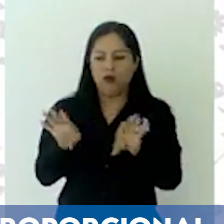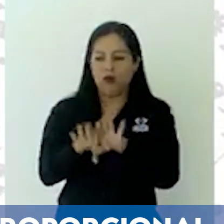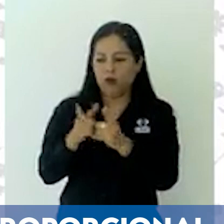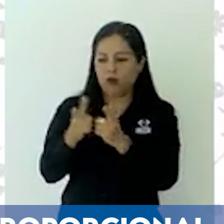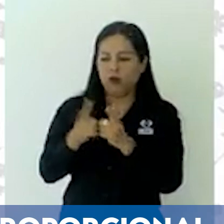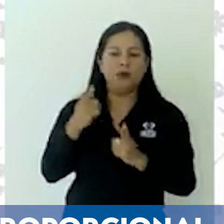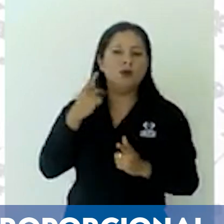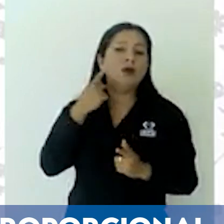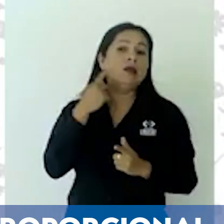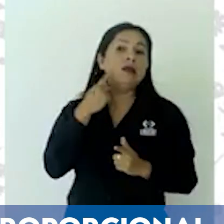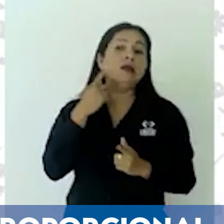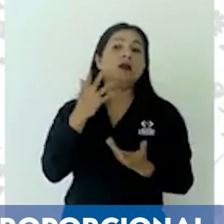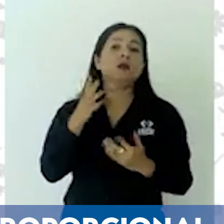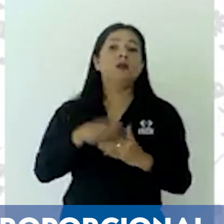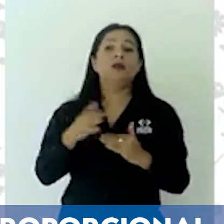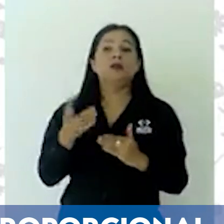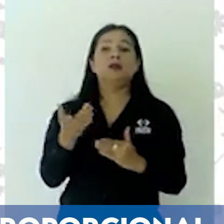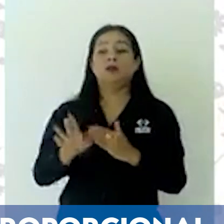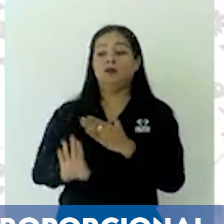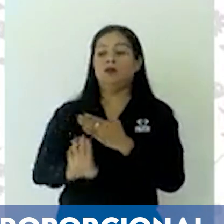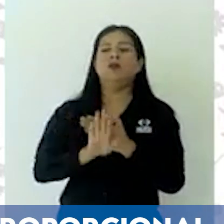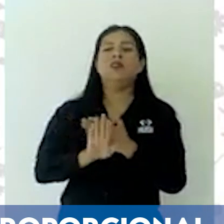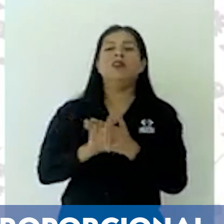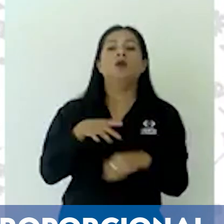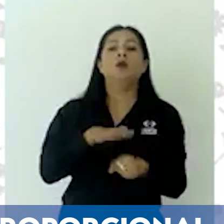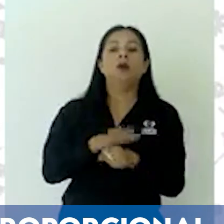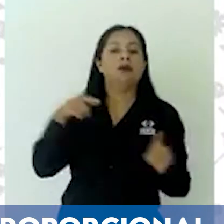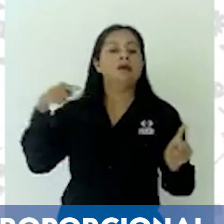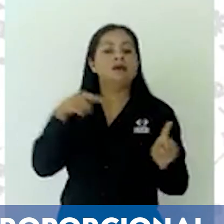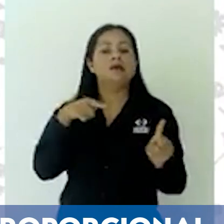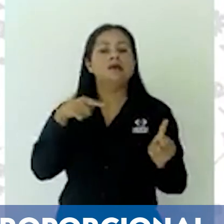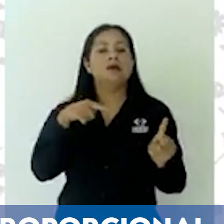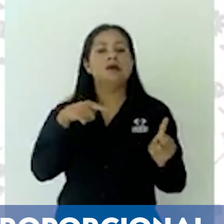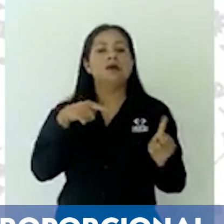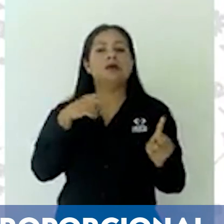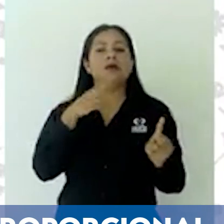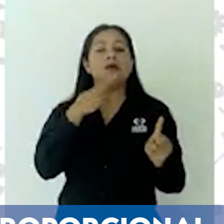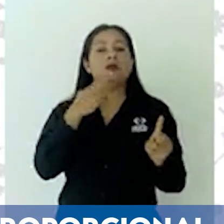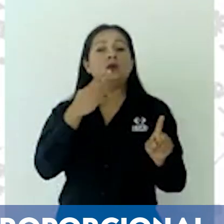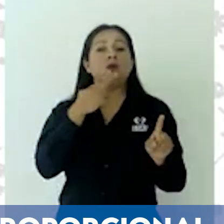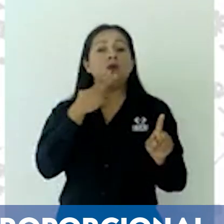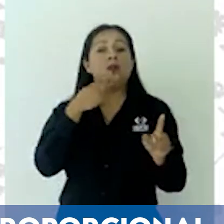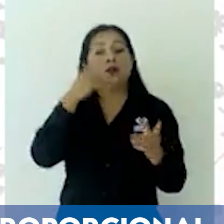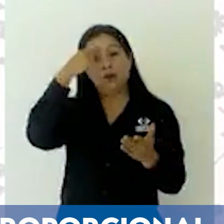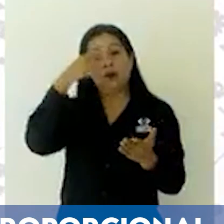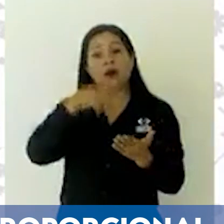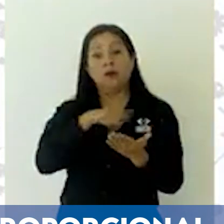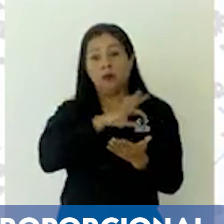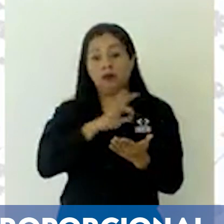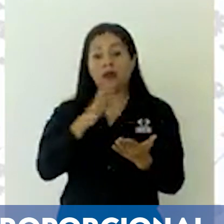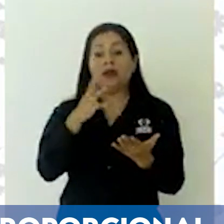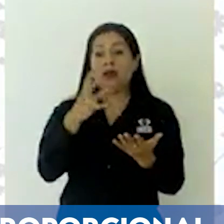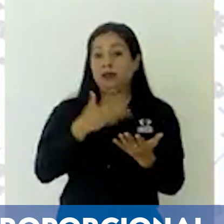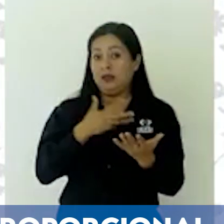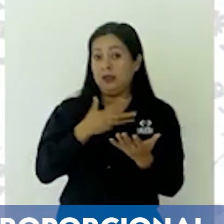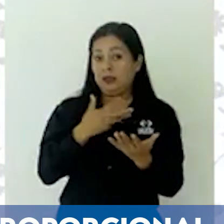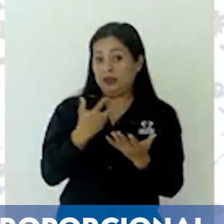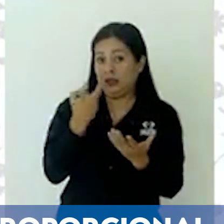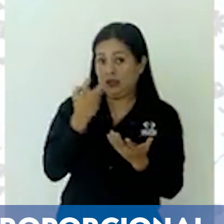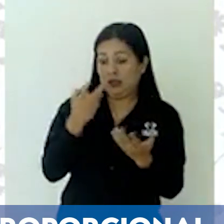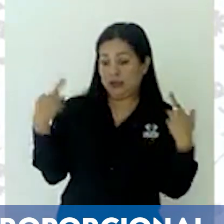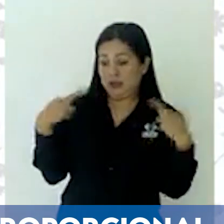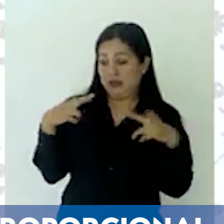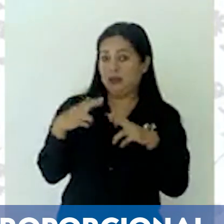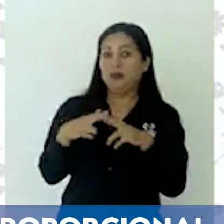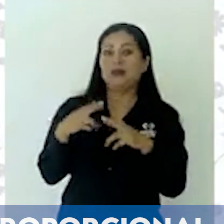Ponce y Yasmín de la Mora. Mientras que Movimiento Ciudadano, ganó el presidente estatal, Julián López-Galiana y Erika